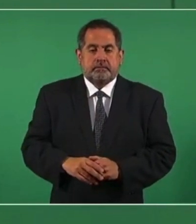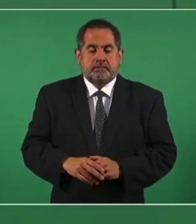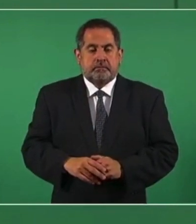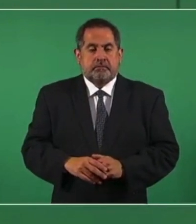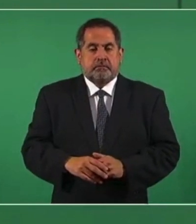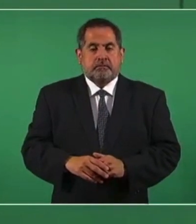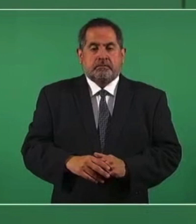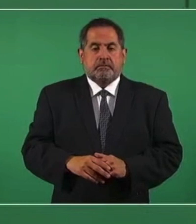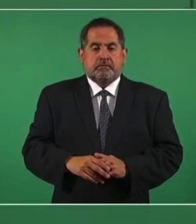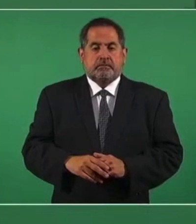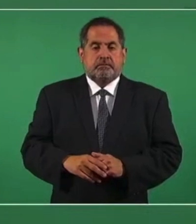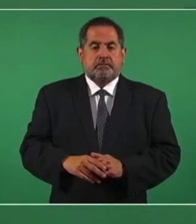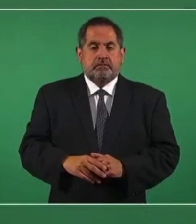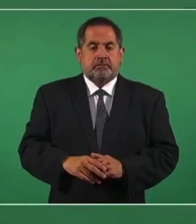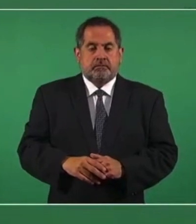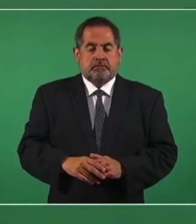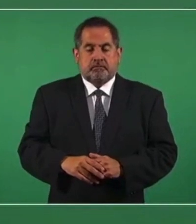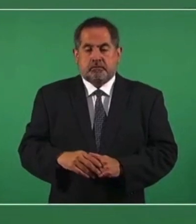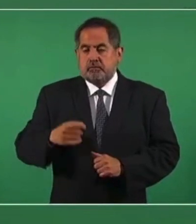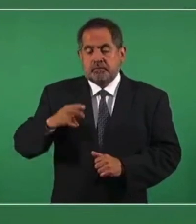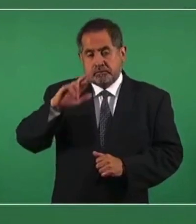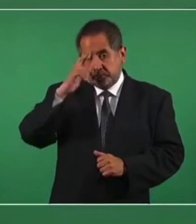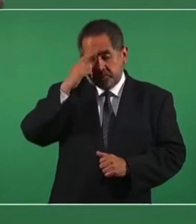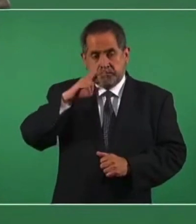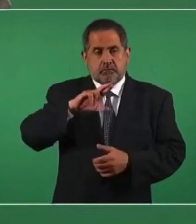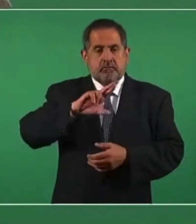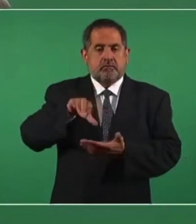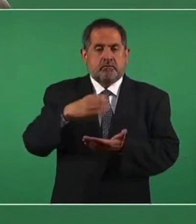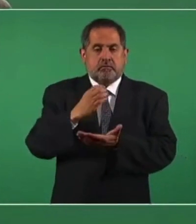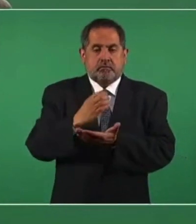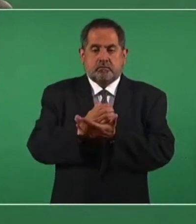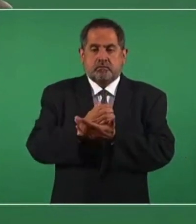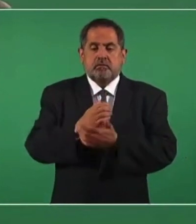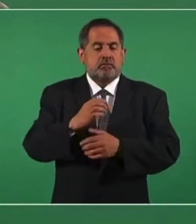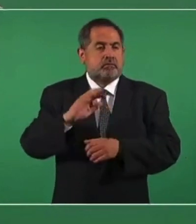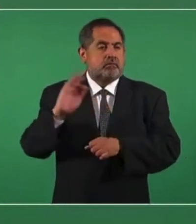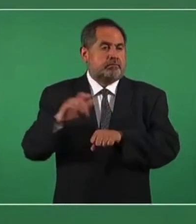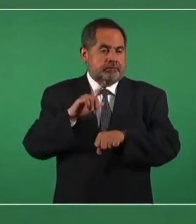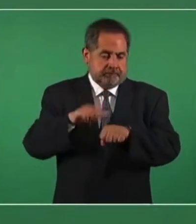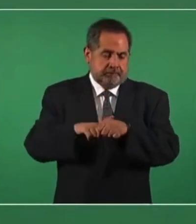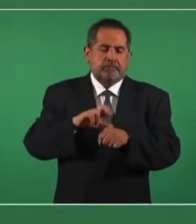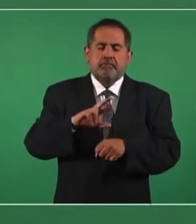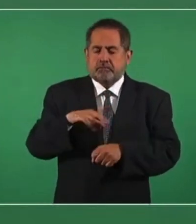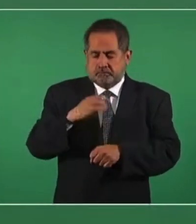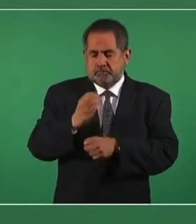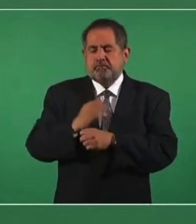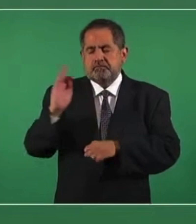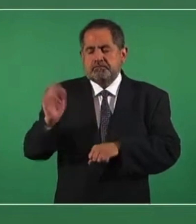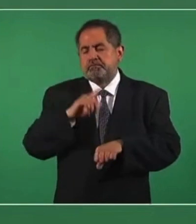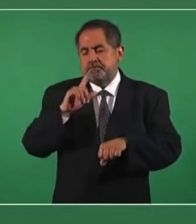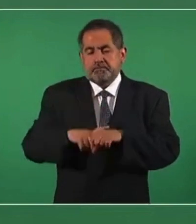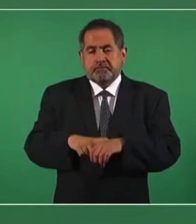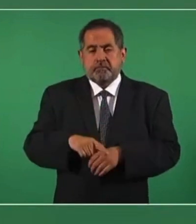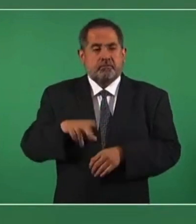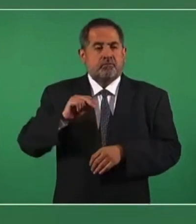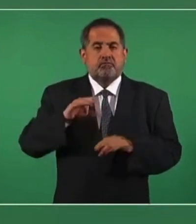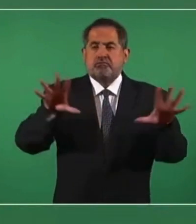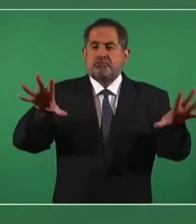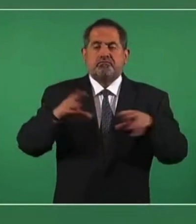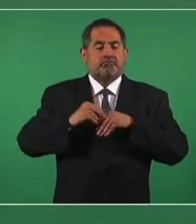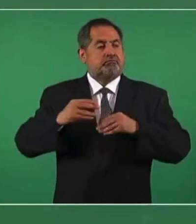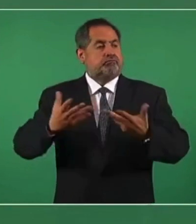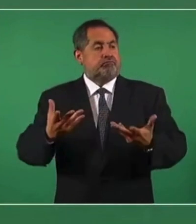Somos una república federal, no centralista,